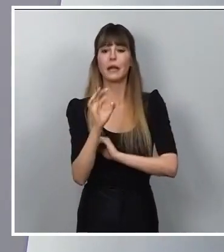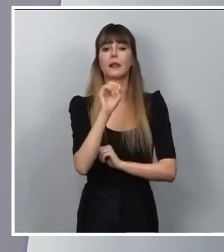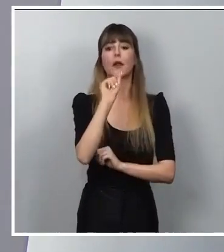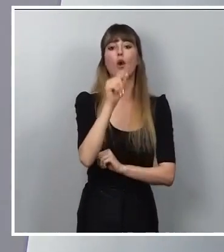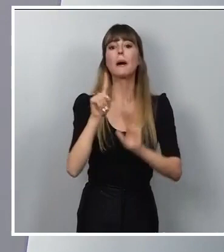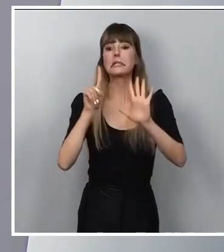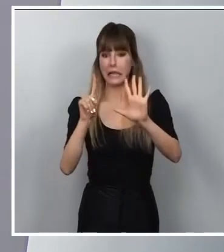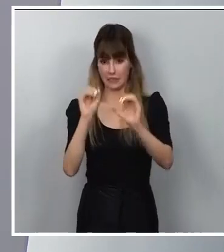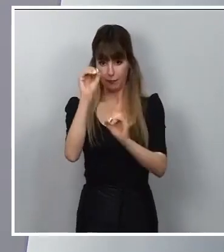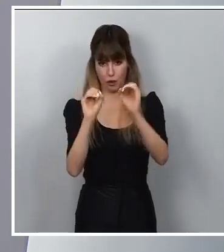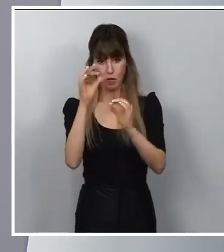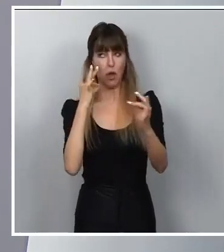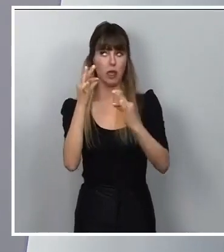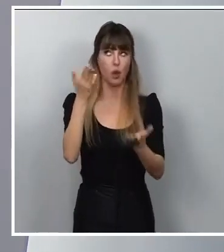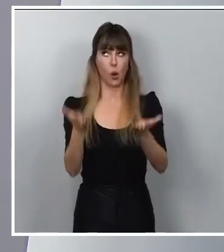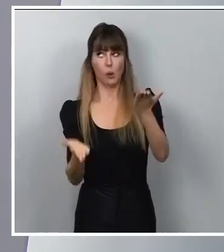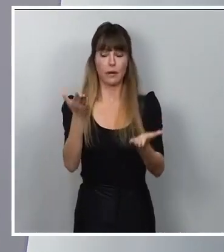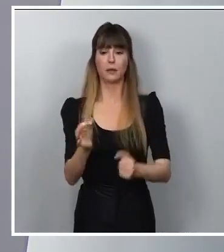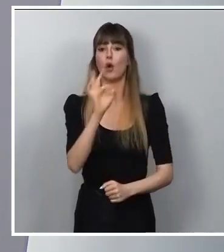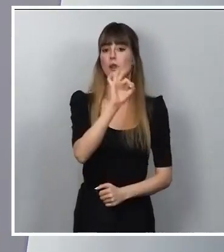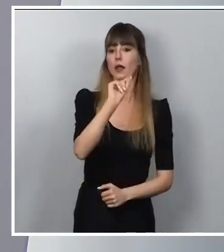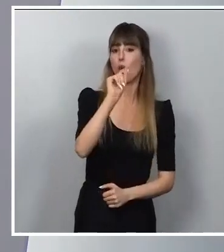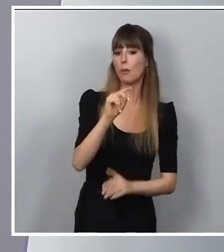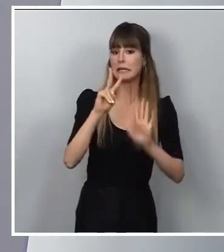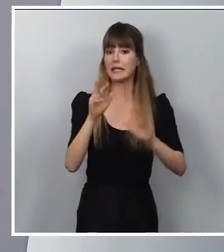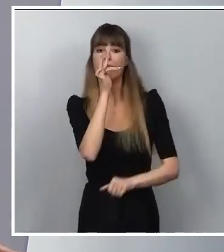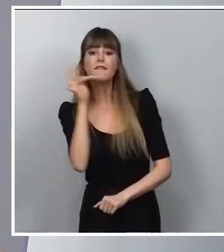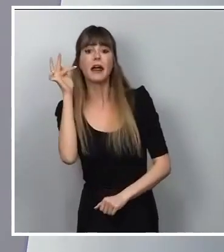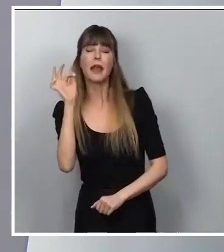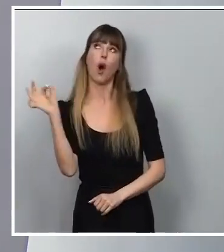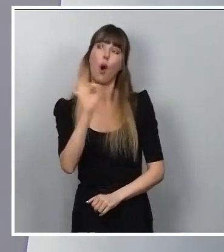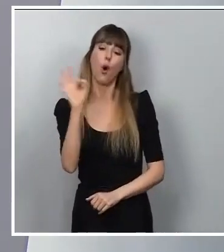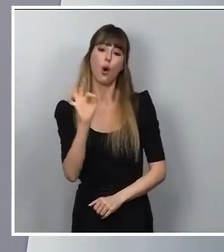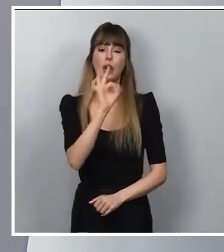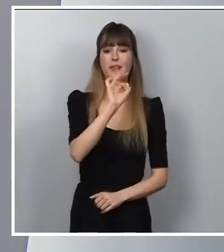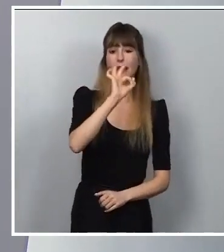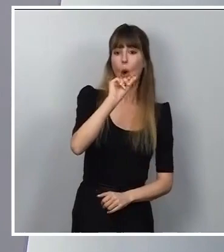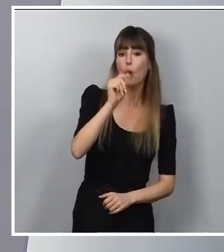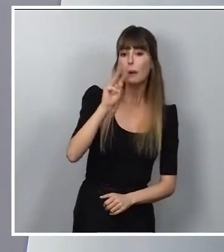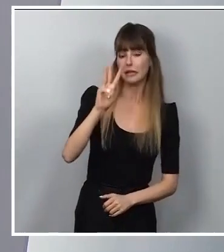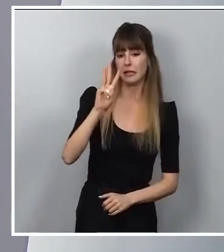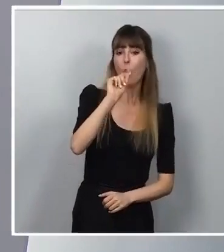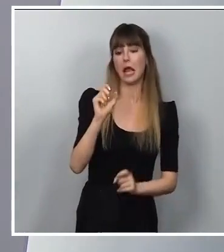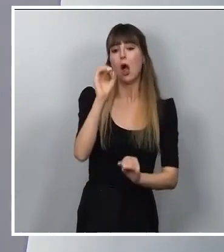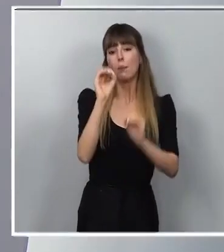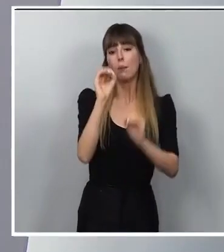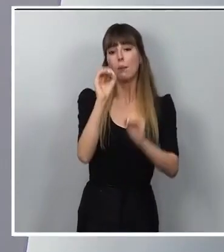,6, dato comparativo 0,7% en Francia o 0,3% en Alemania. Gracias. Gracias.